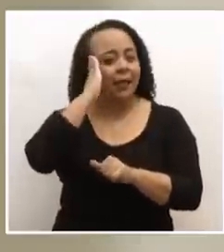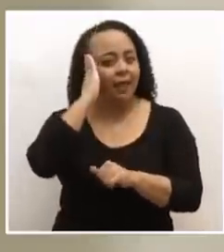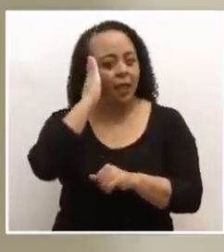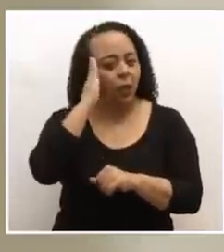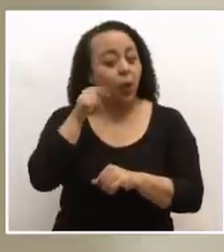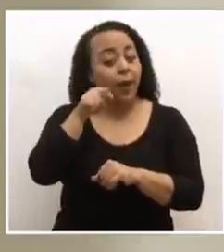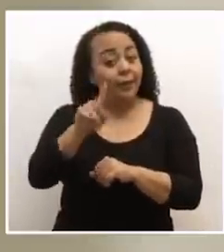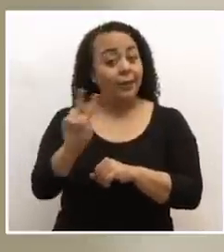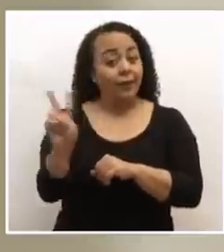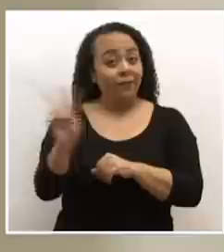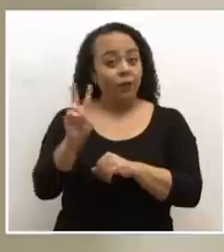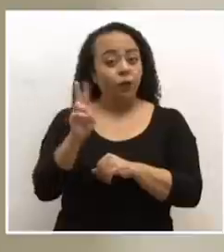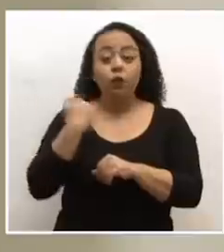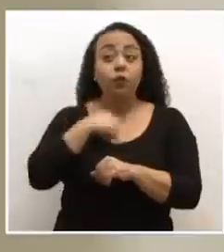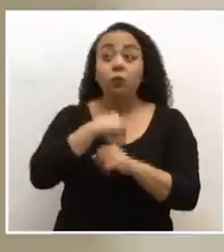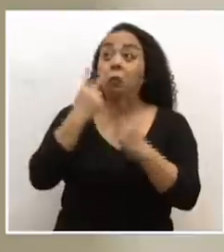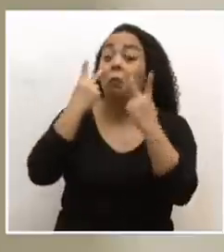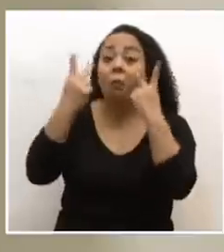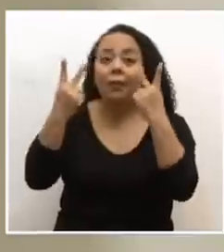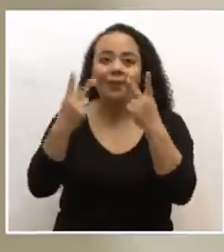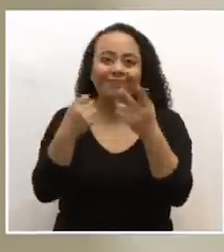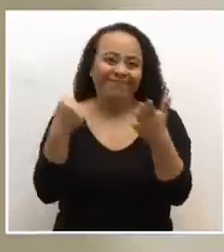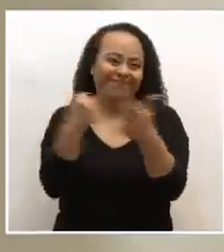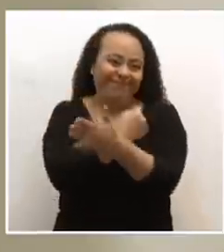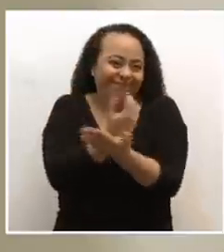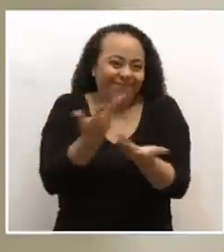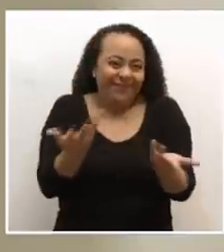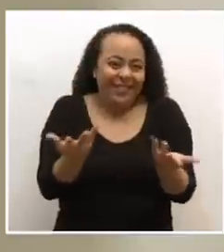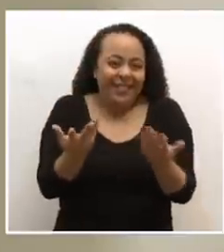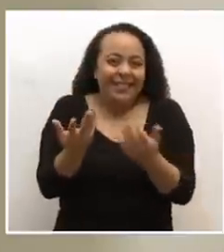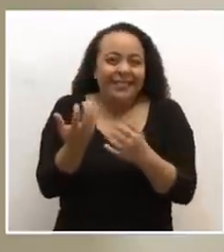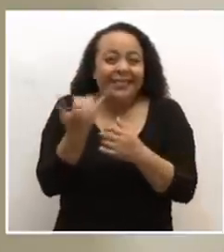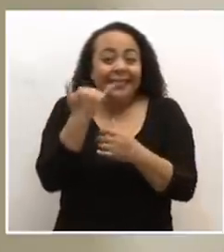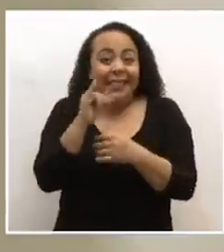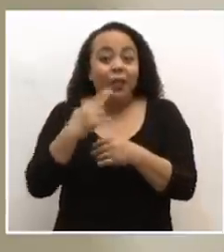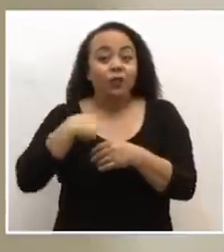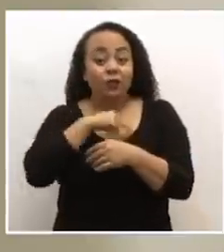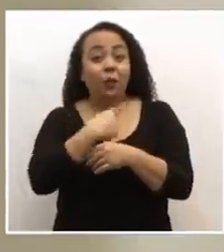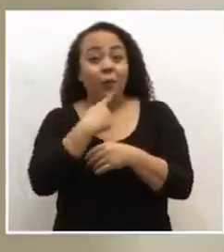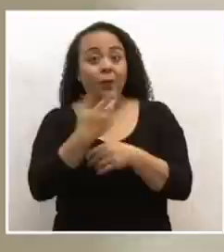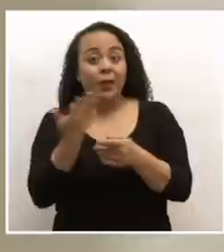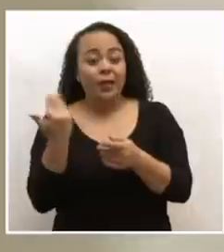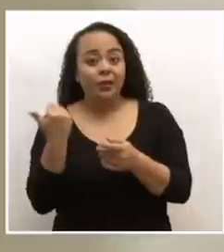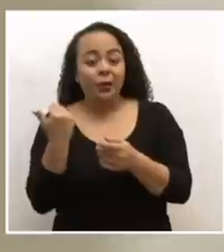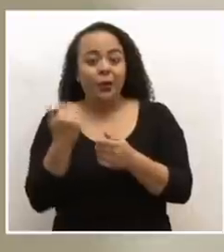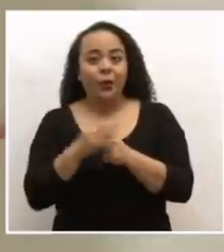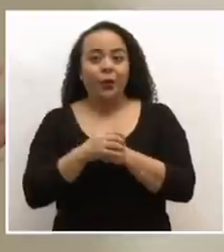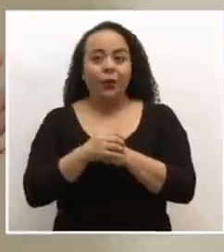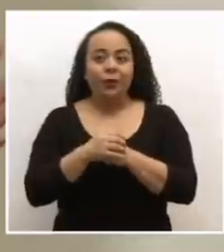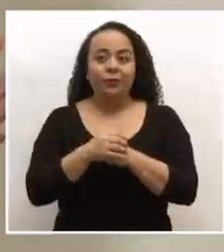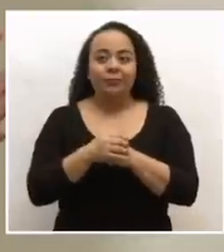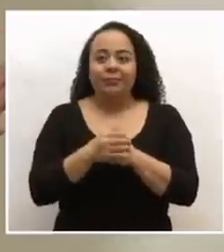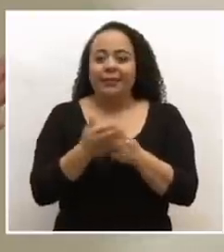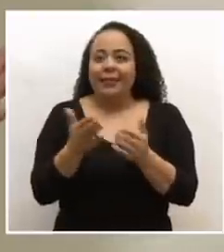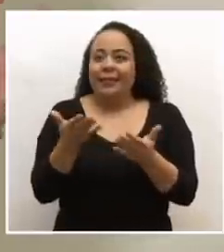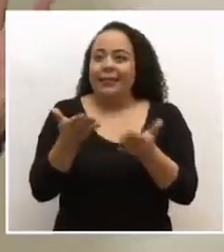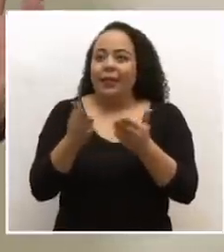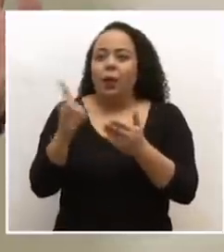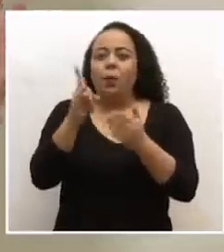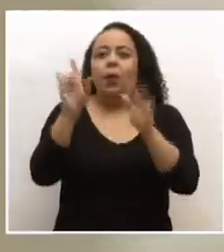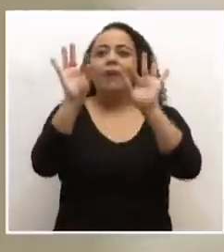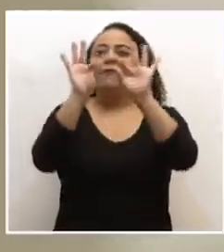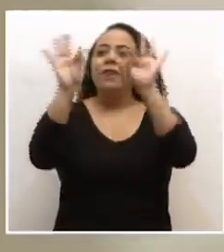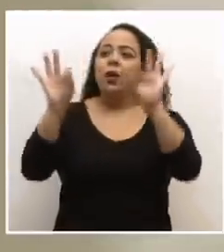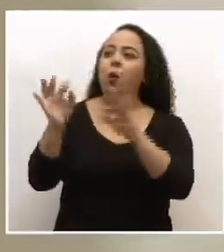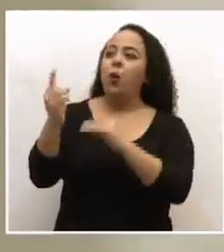este virus, aunque no lo estamos viendo, lamentablemente si fuera, lo hemos dicho, una figura